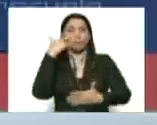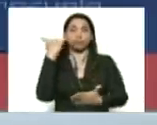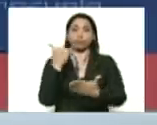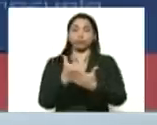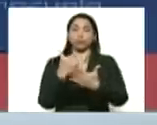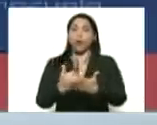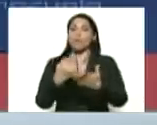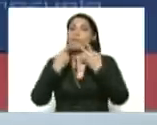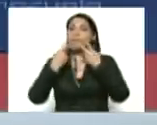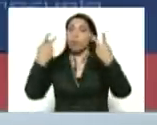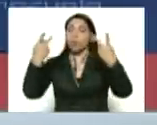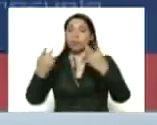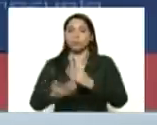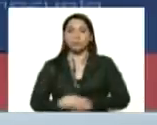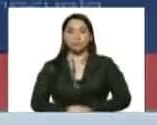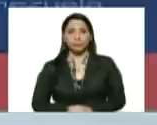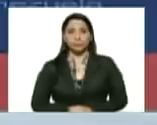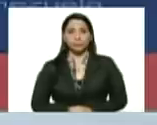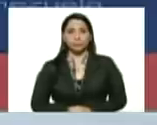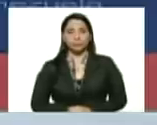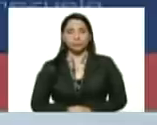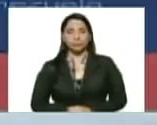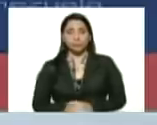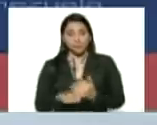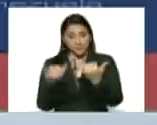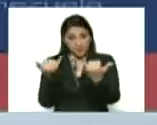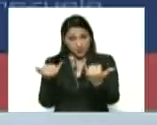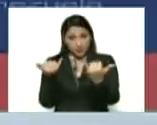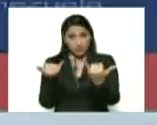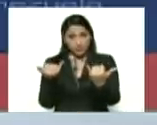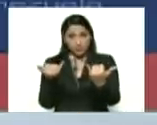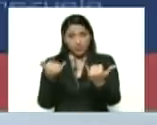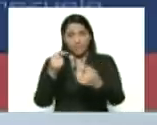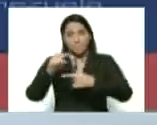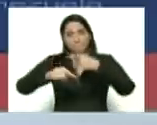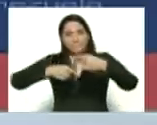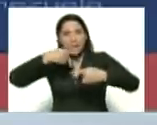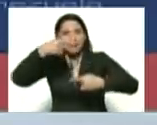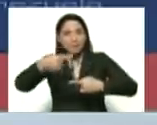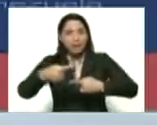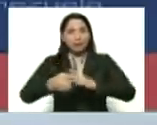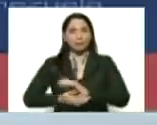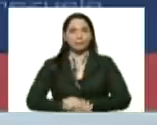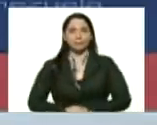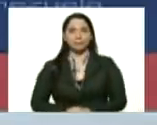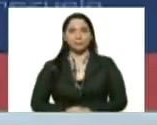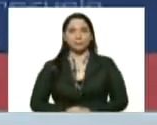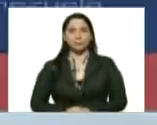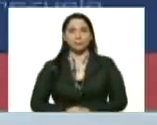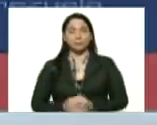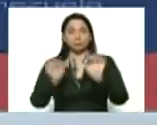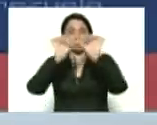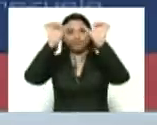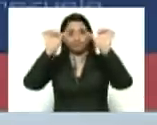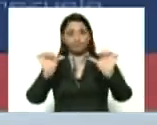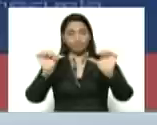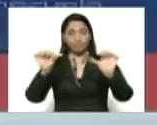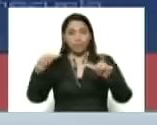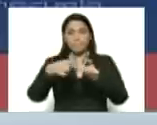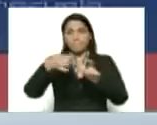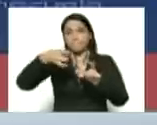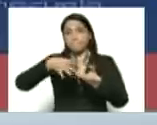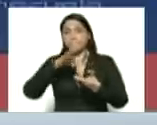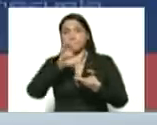anuncio que a partir de mañana en el sistema Patria,